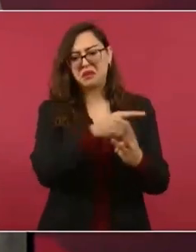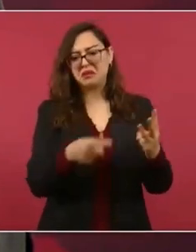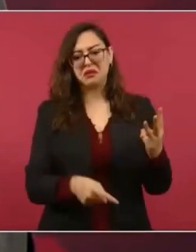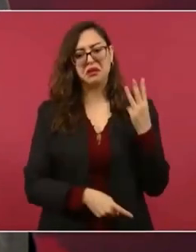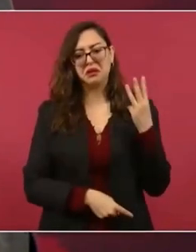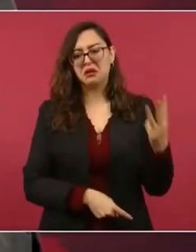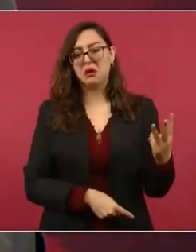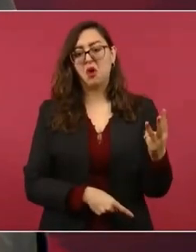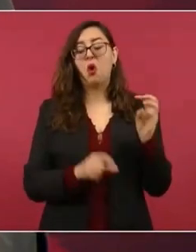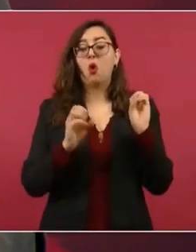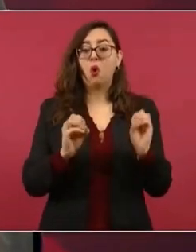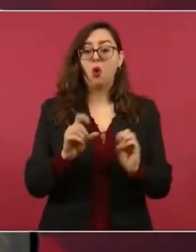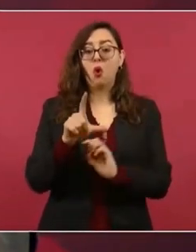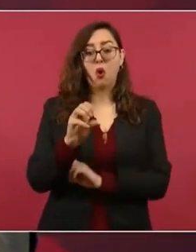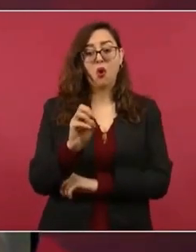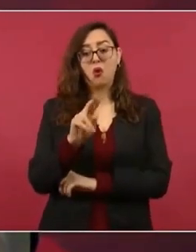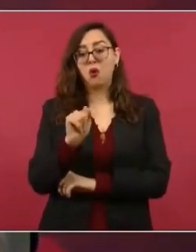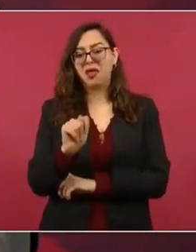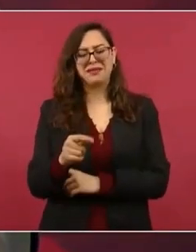o Loret de Mola.